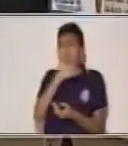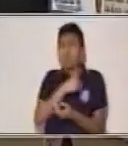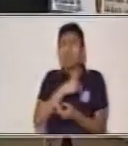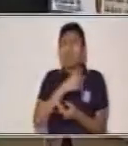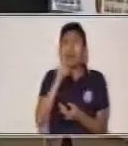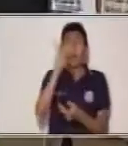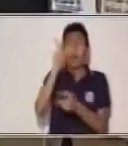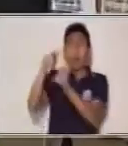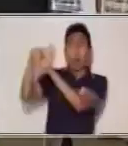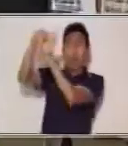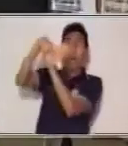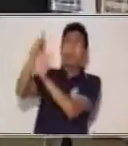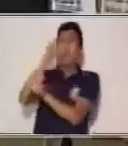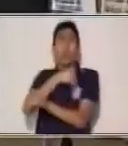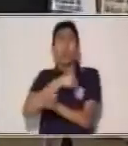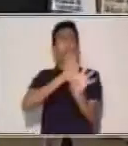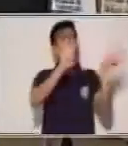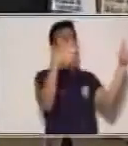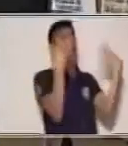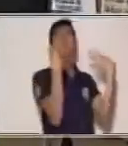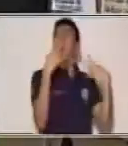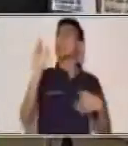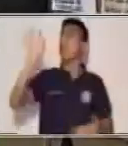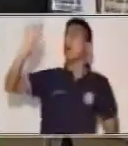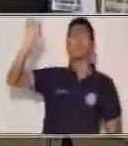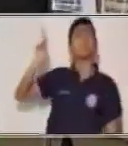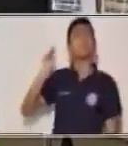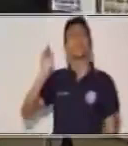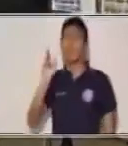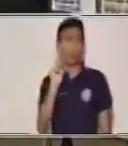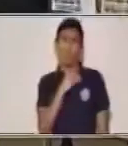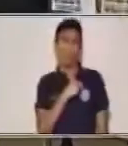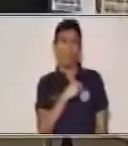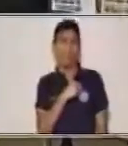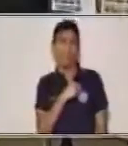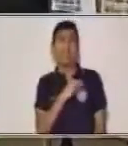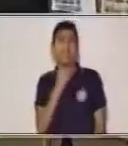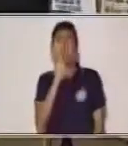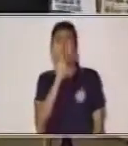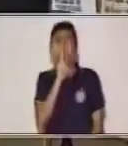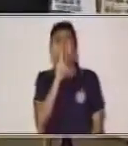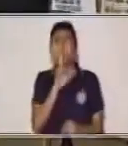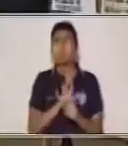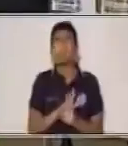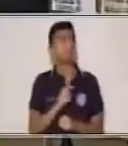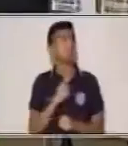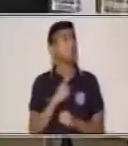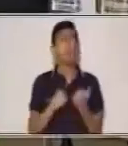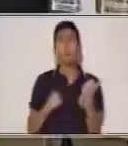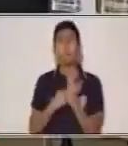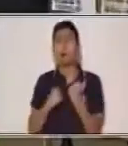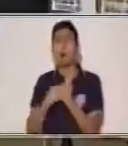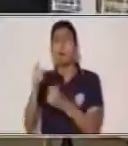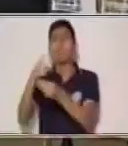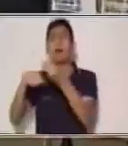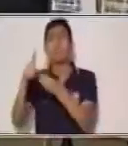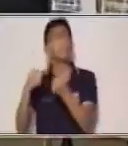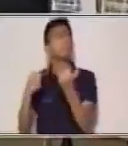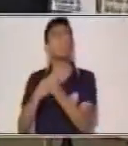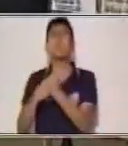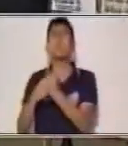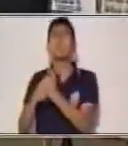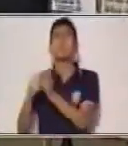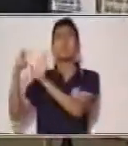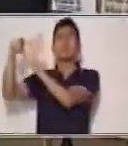envolvía su corazón, ayudando a aquella familia desamparada. ¿Cuál crees tú que es la